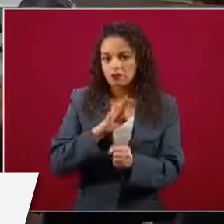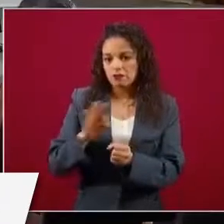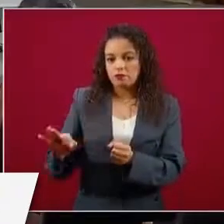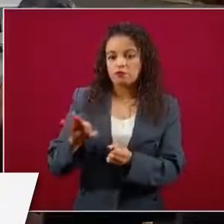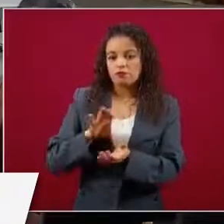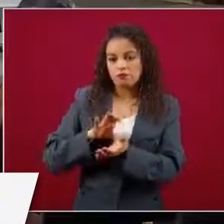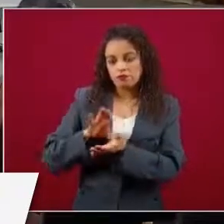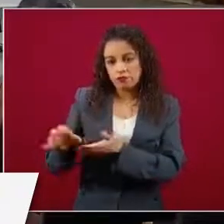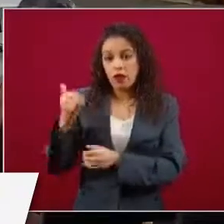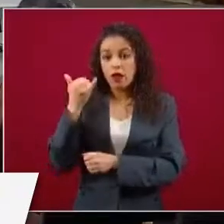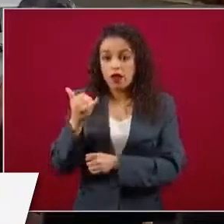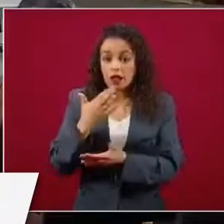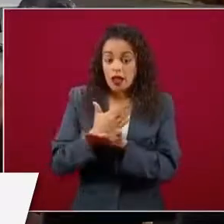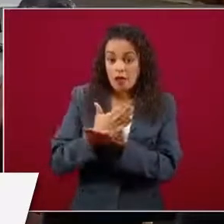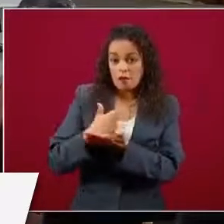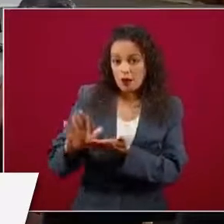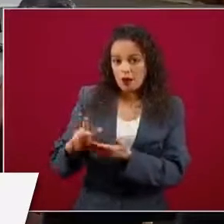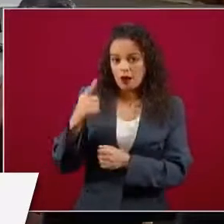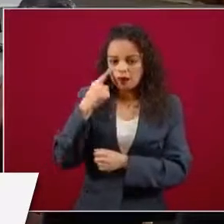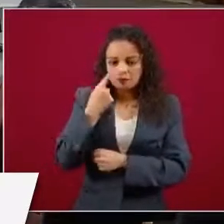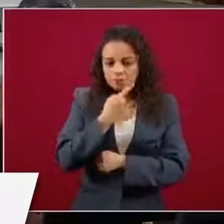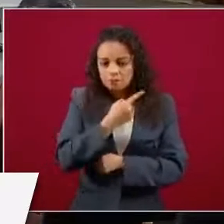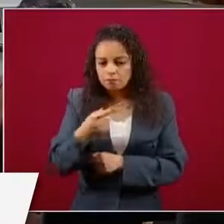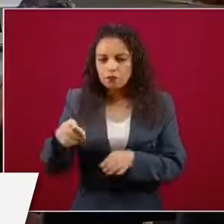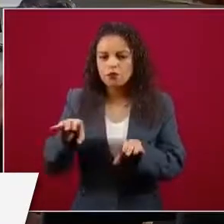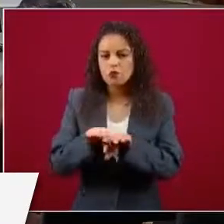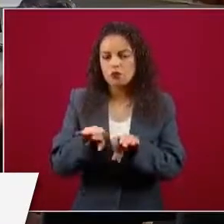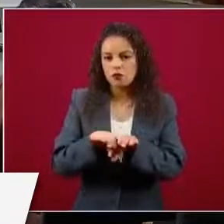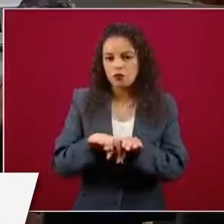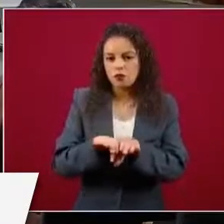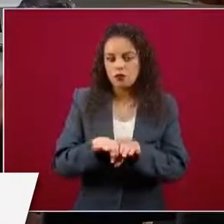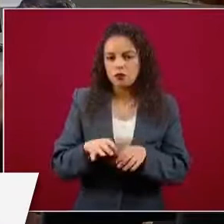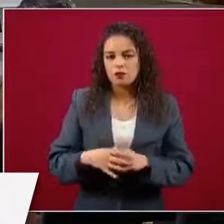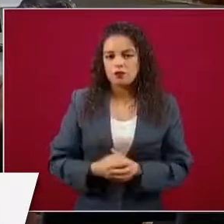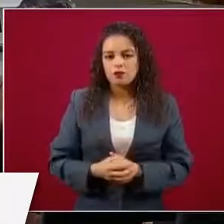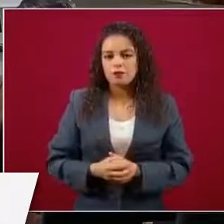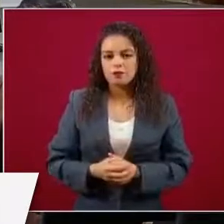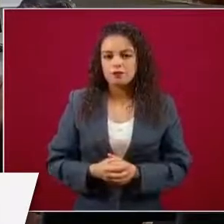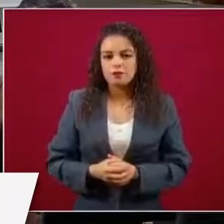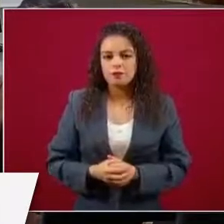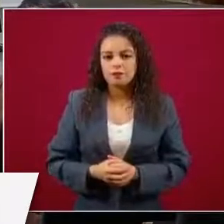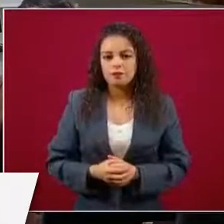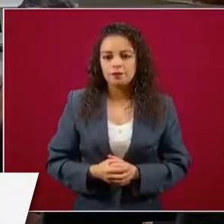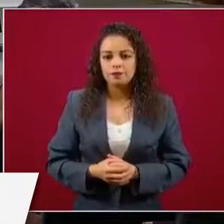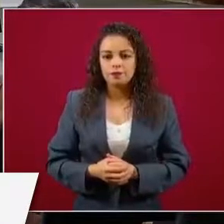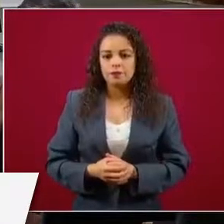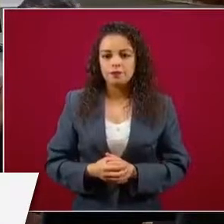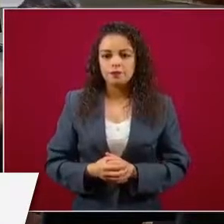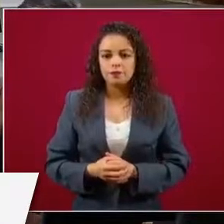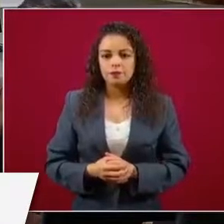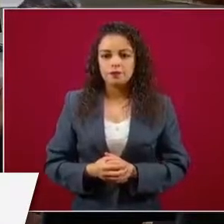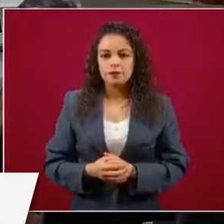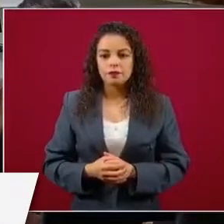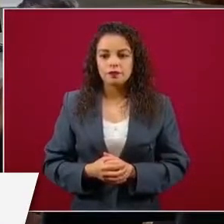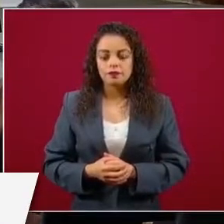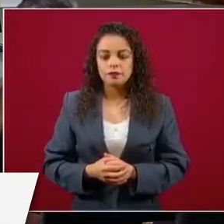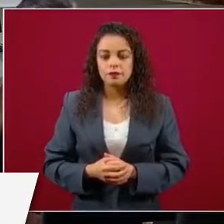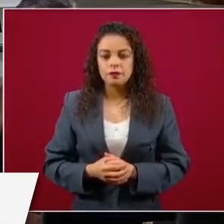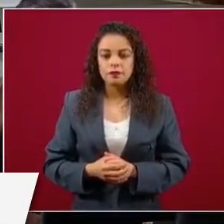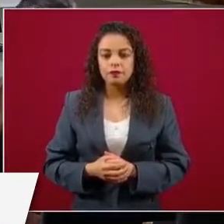la forma de que se pueda reponer la